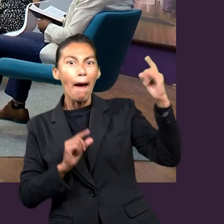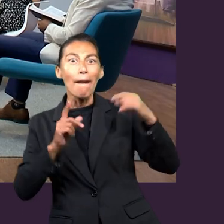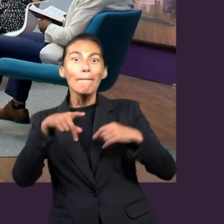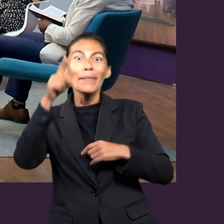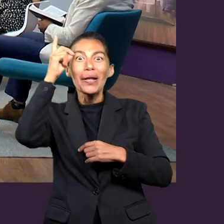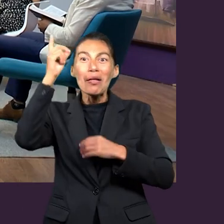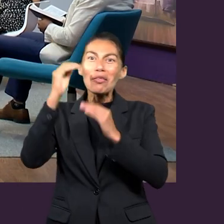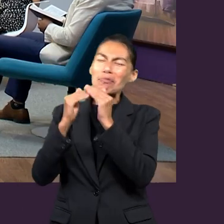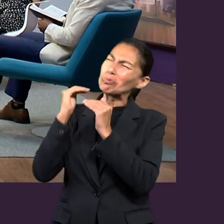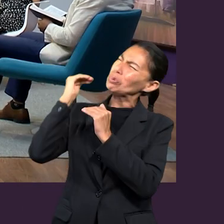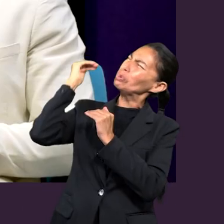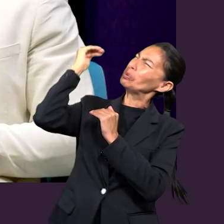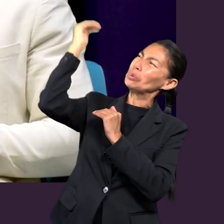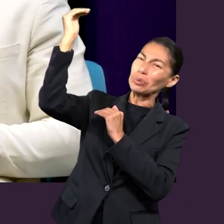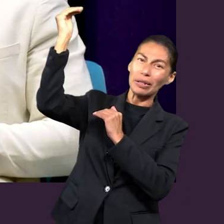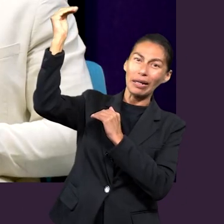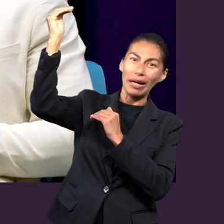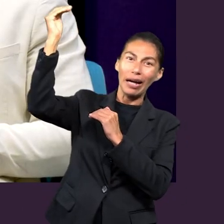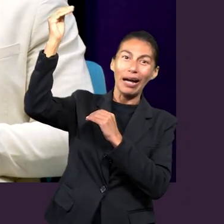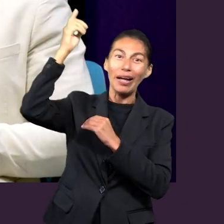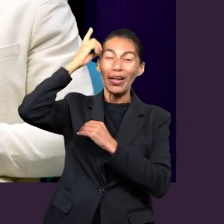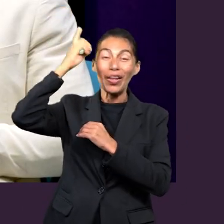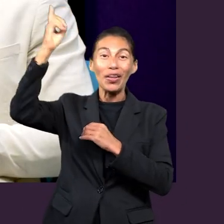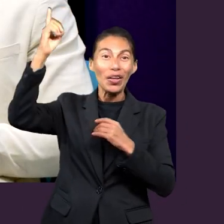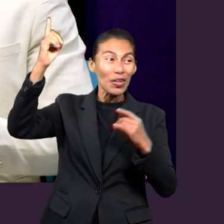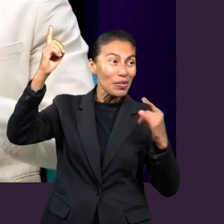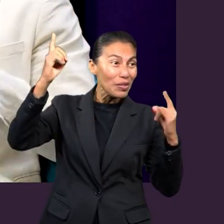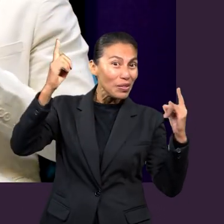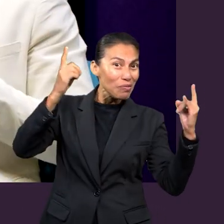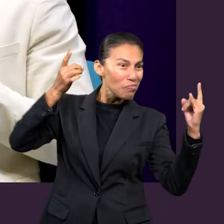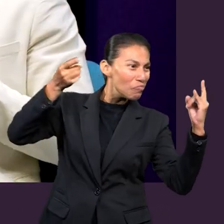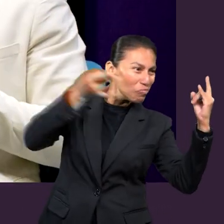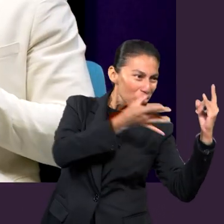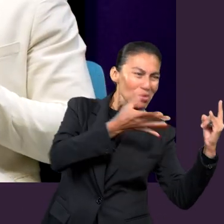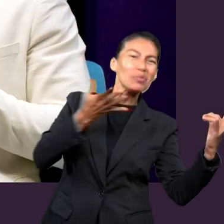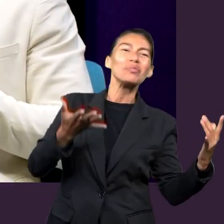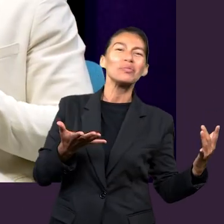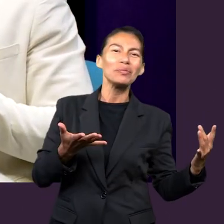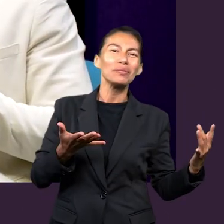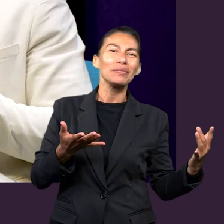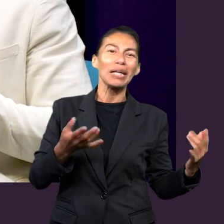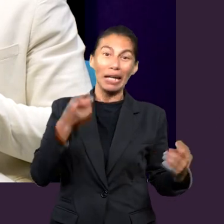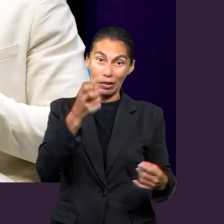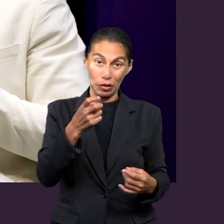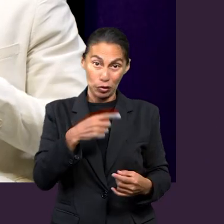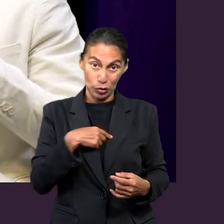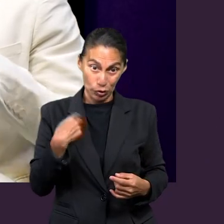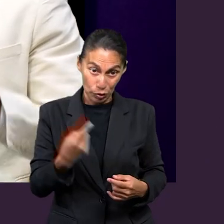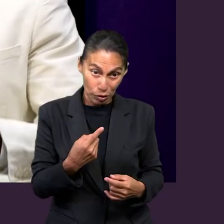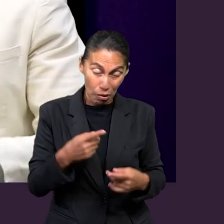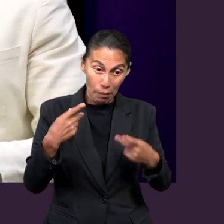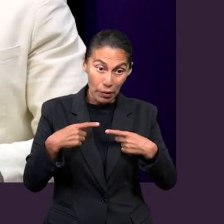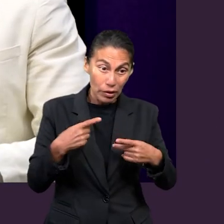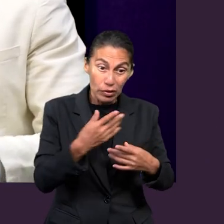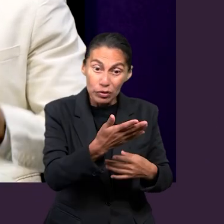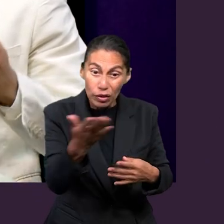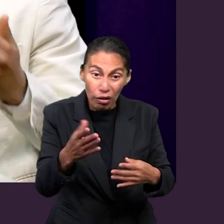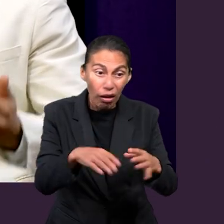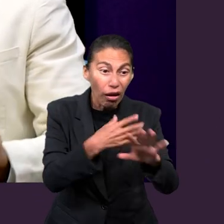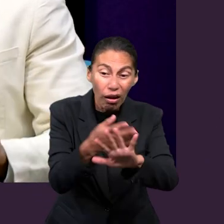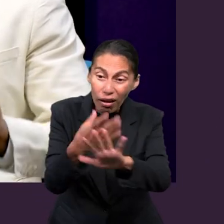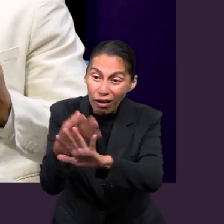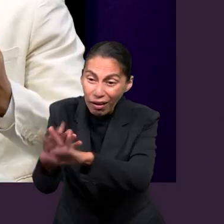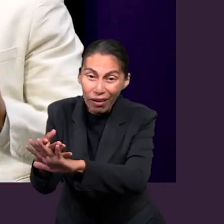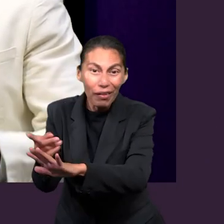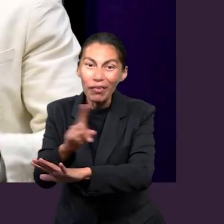de Dios. Sí, hay que tener muy en cuenta. Exactamente. Y entender que lo que nos quiere decir la lección es que nuestra lucha no es contra el